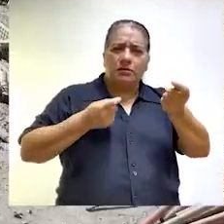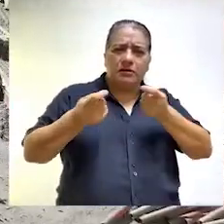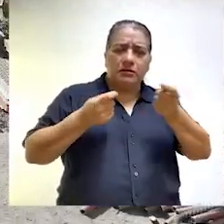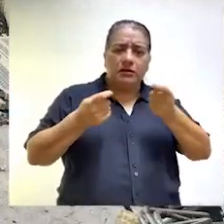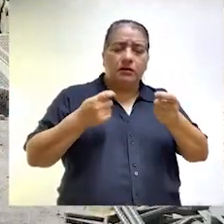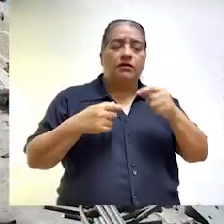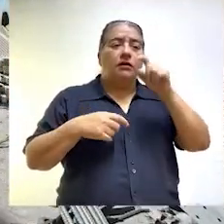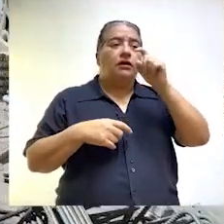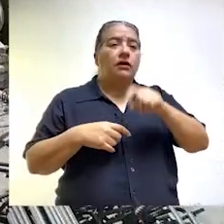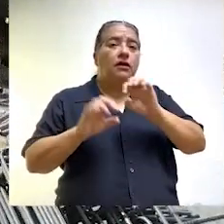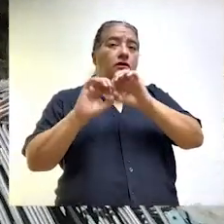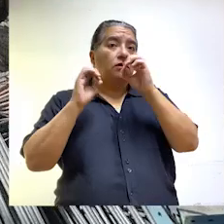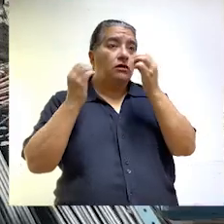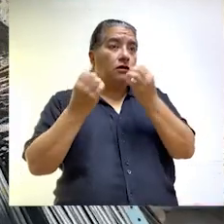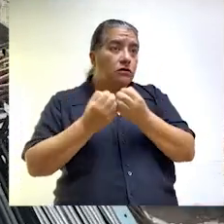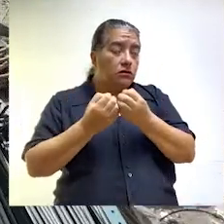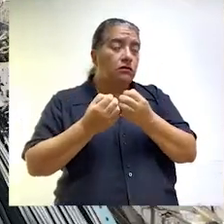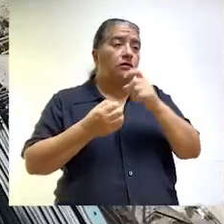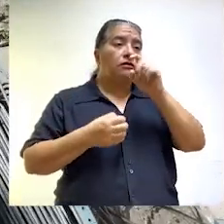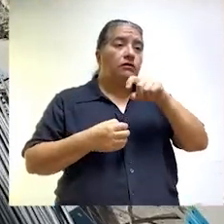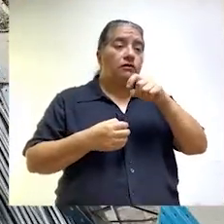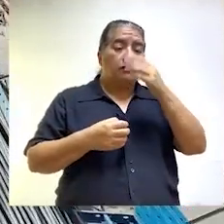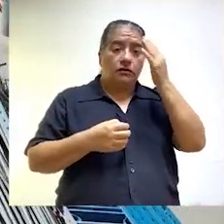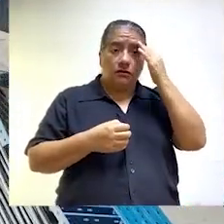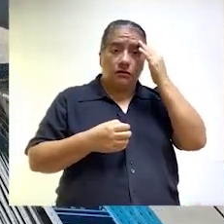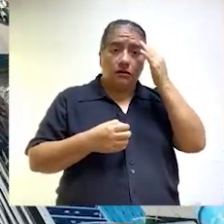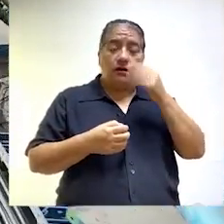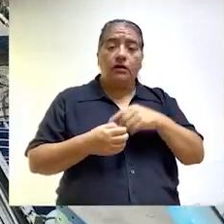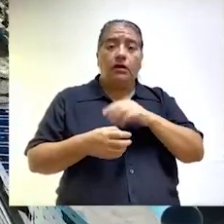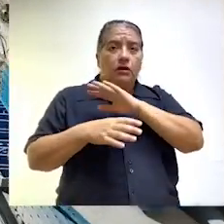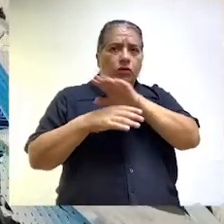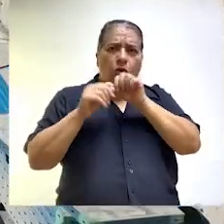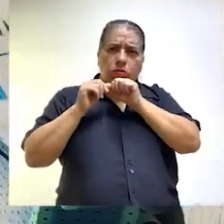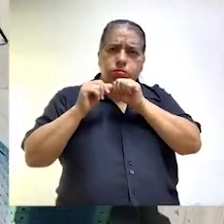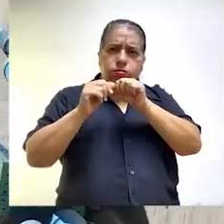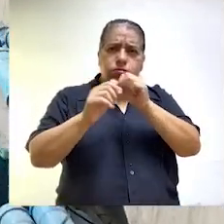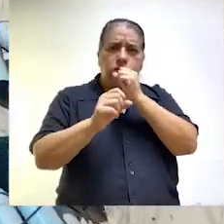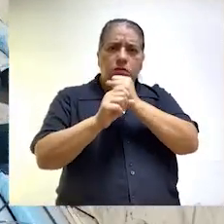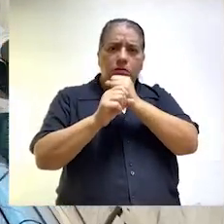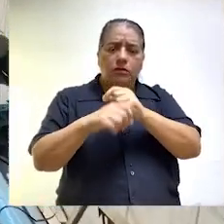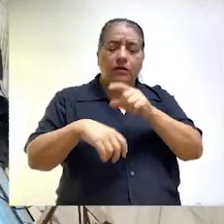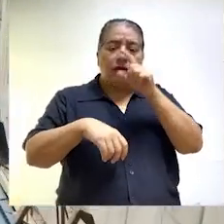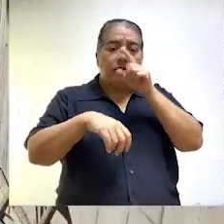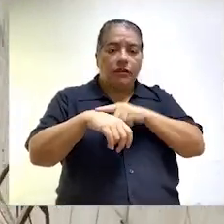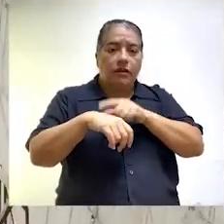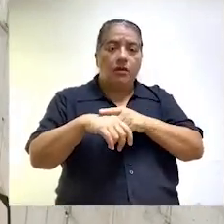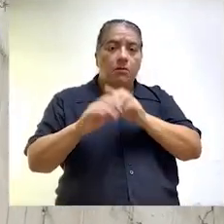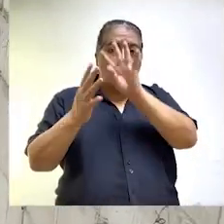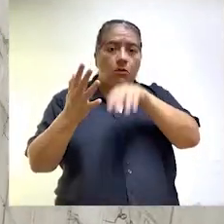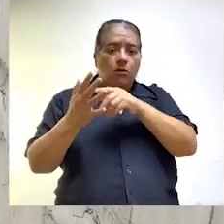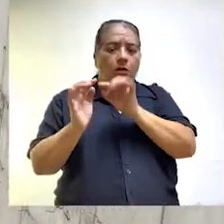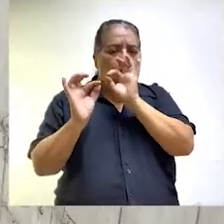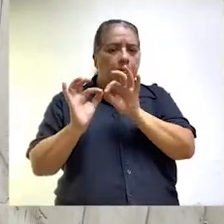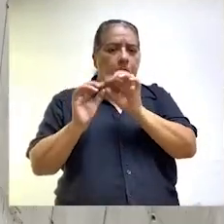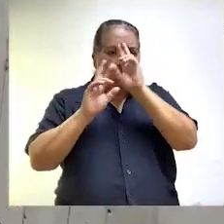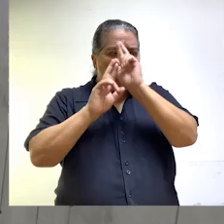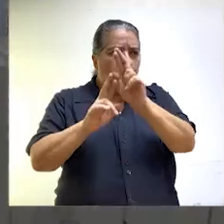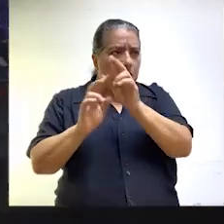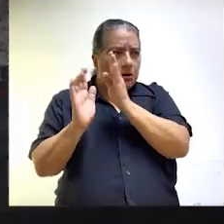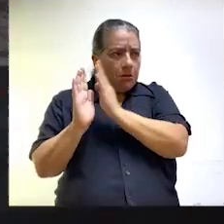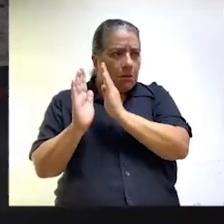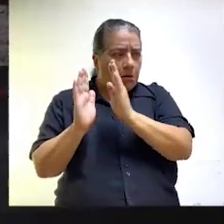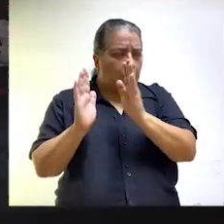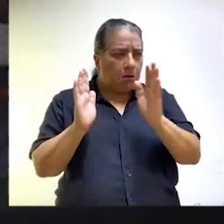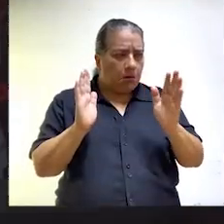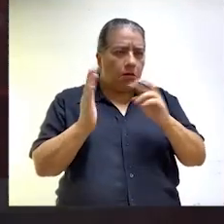administrativas que tienen que tomar las entidades para efectos de asegurar que la ejecución se ejecute dentro de su cronograma, dentro de lo que estaba programado.